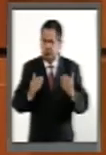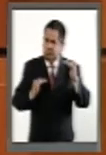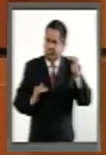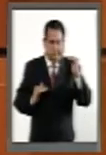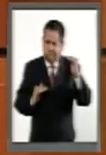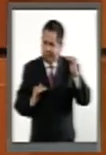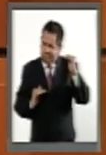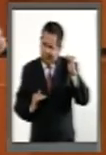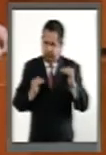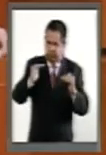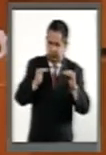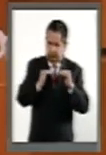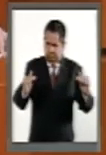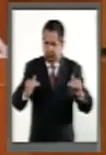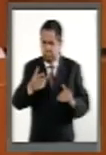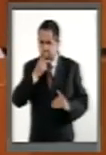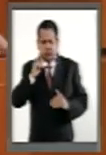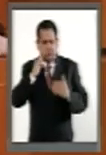por razones de género.